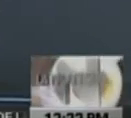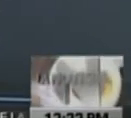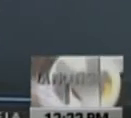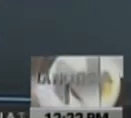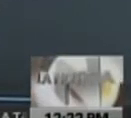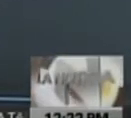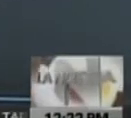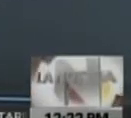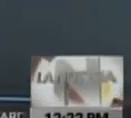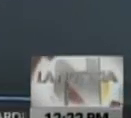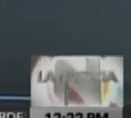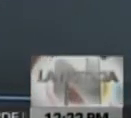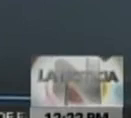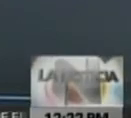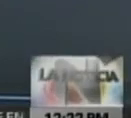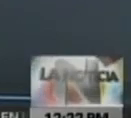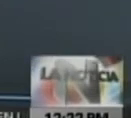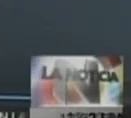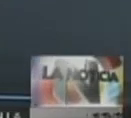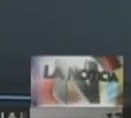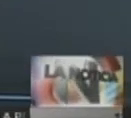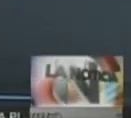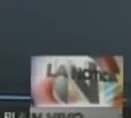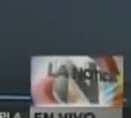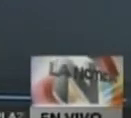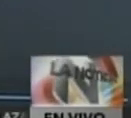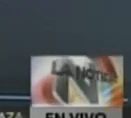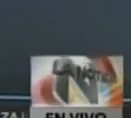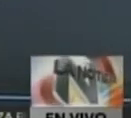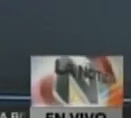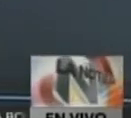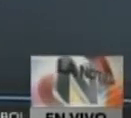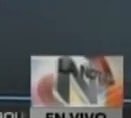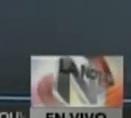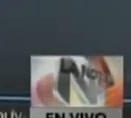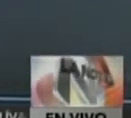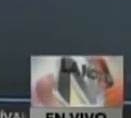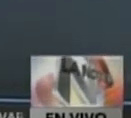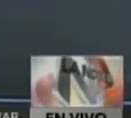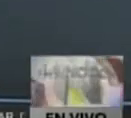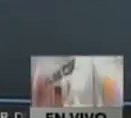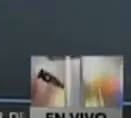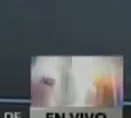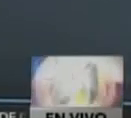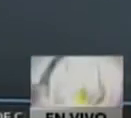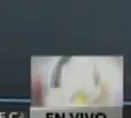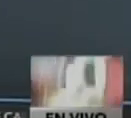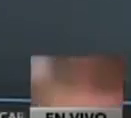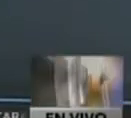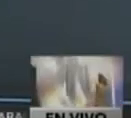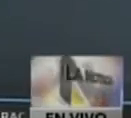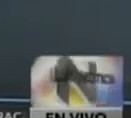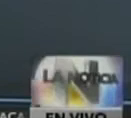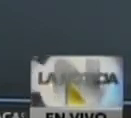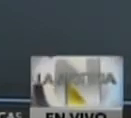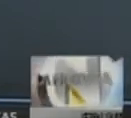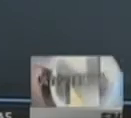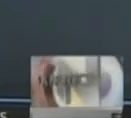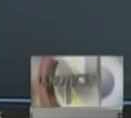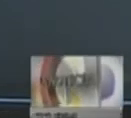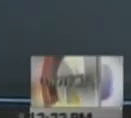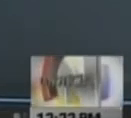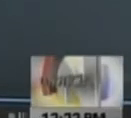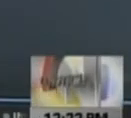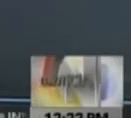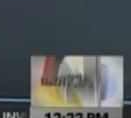¡Gracias! No influyeron por medio del dinero. Me pareció una suma por cada reunión y cada